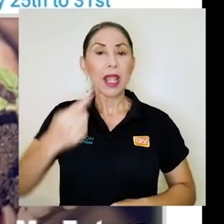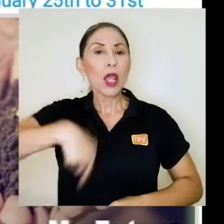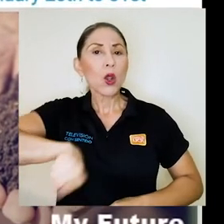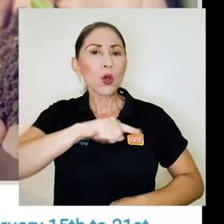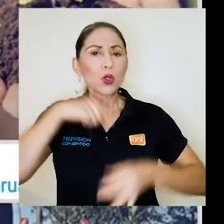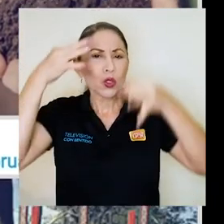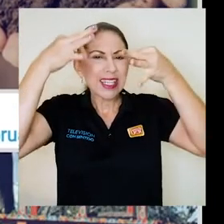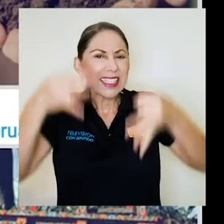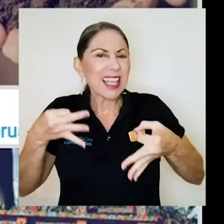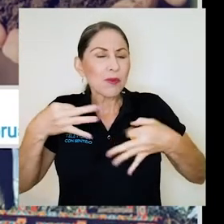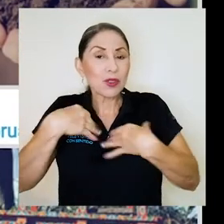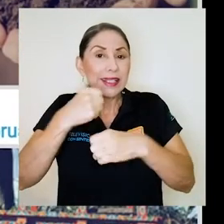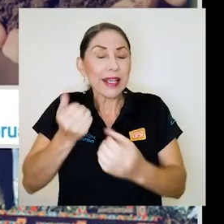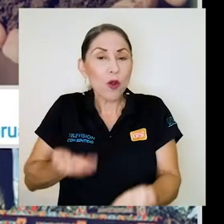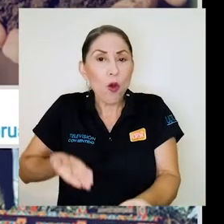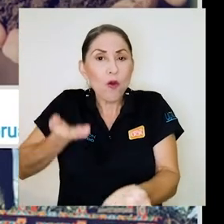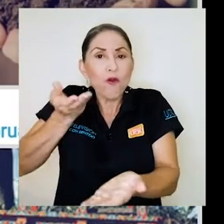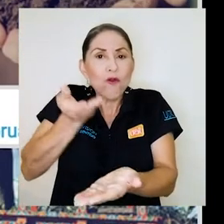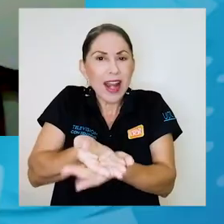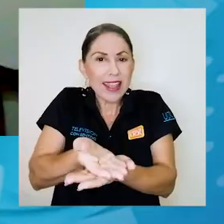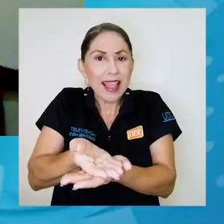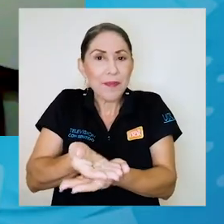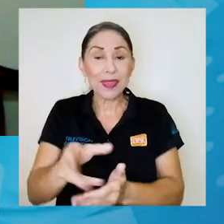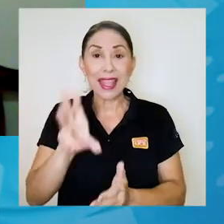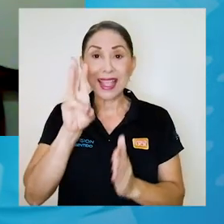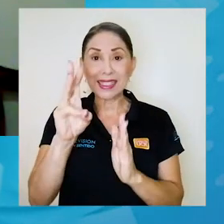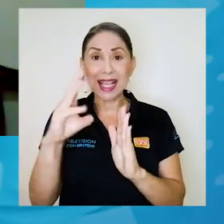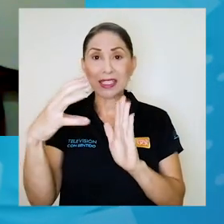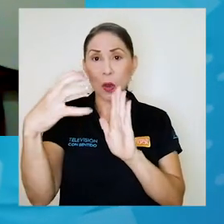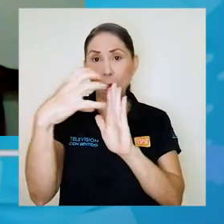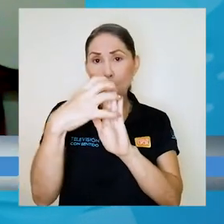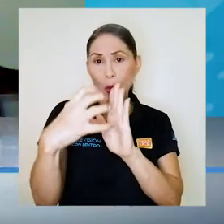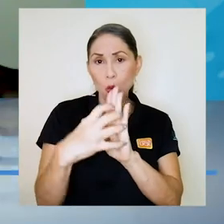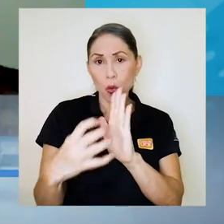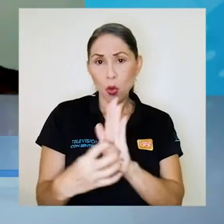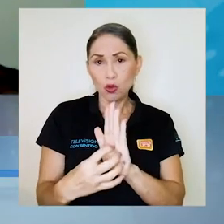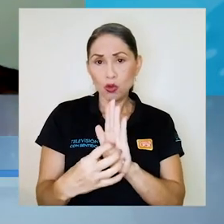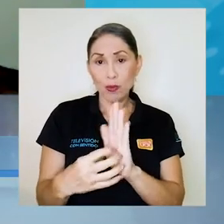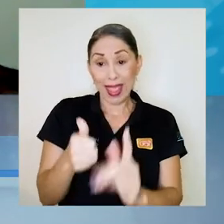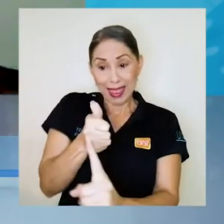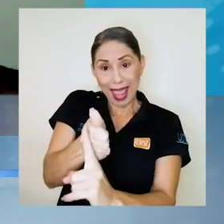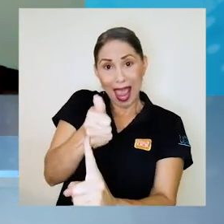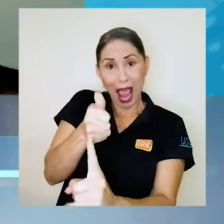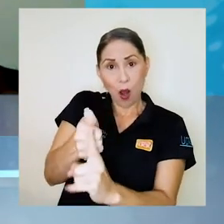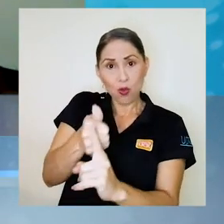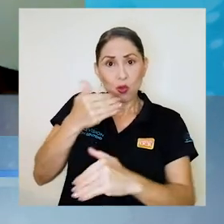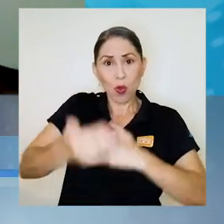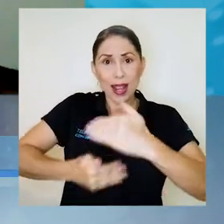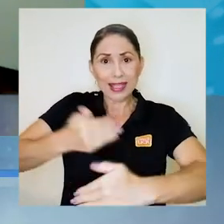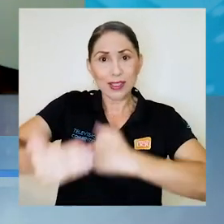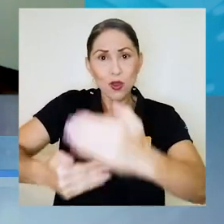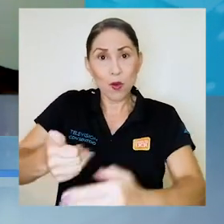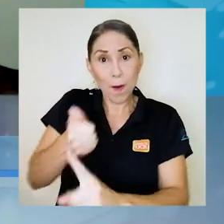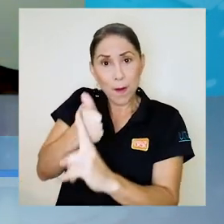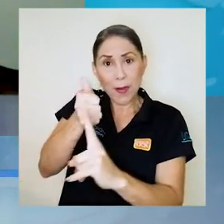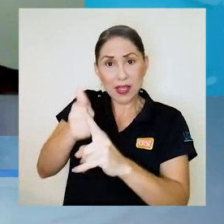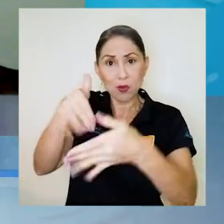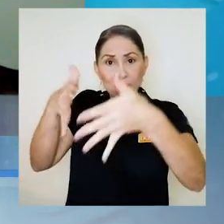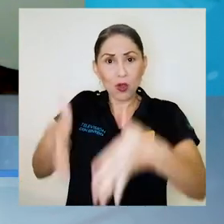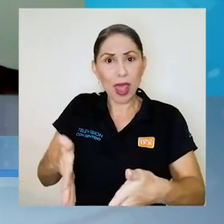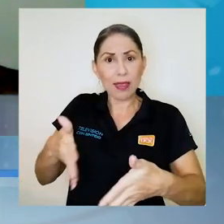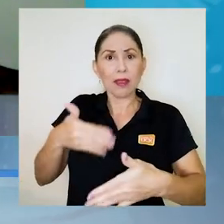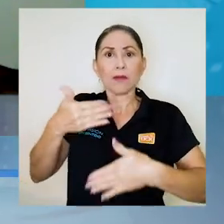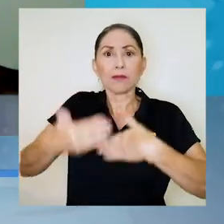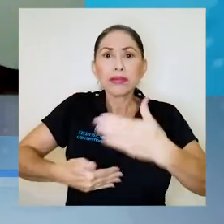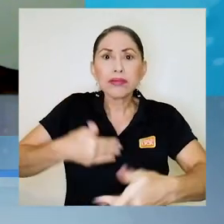decidimos fue una oferta de seis módulos de autogestión, o el estudiante gestiona